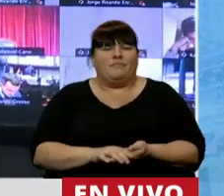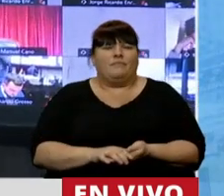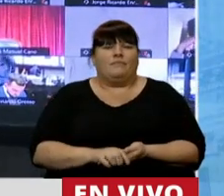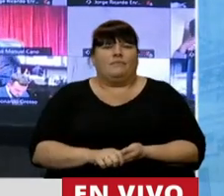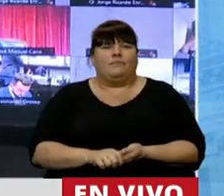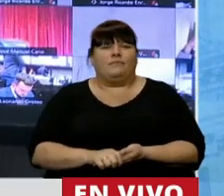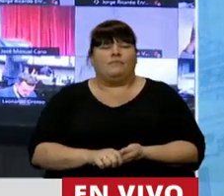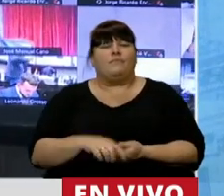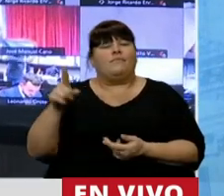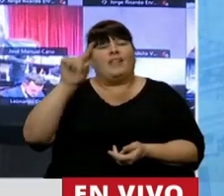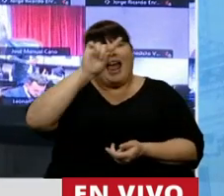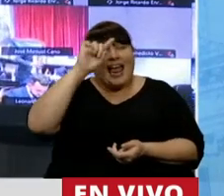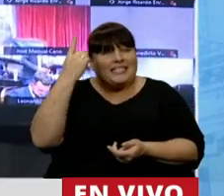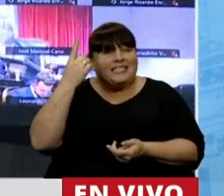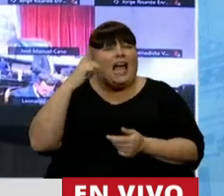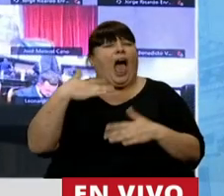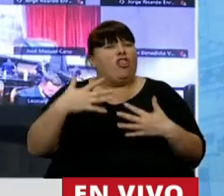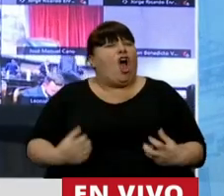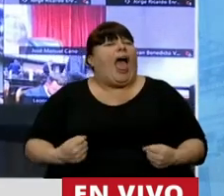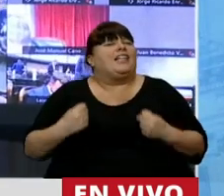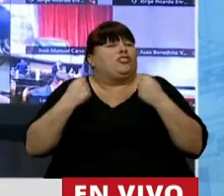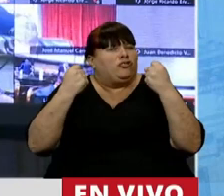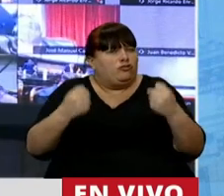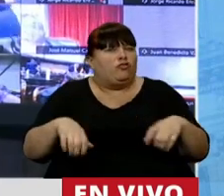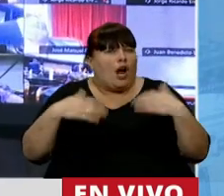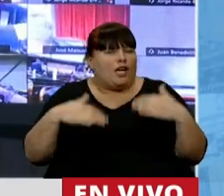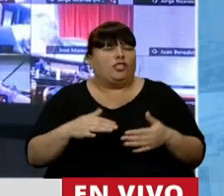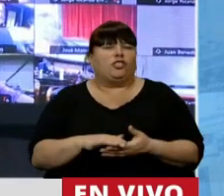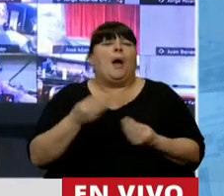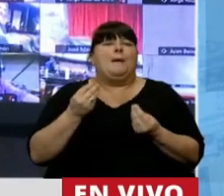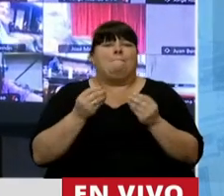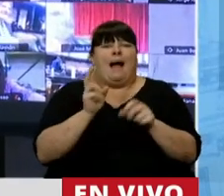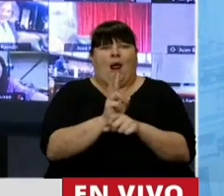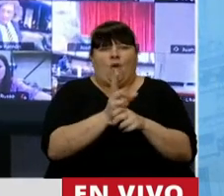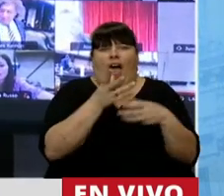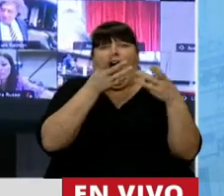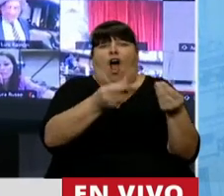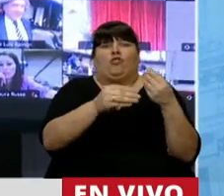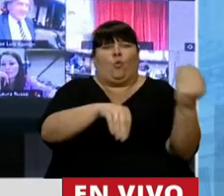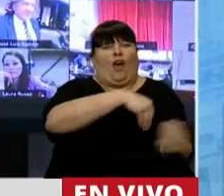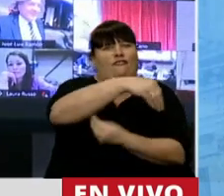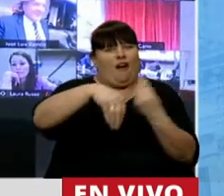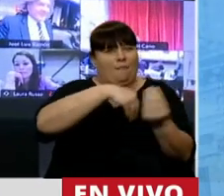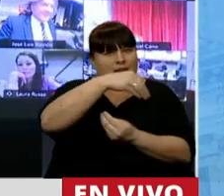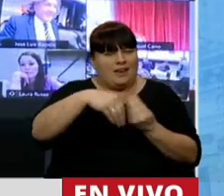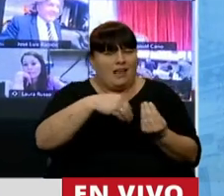Y el Estado está haciendo un gran esfuerzo para sostener a esas familias,